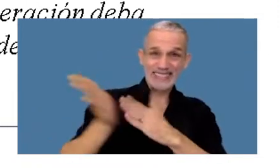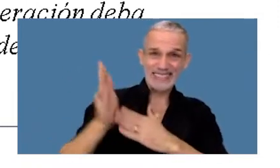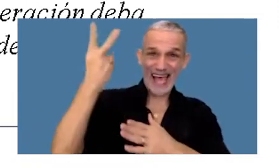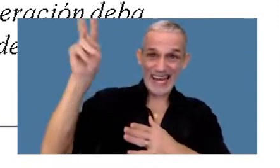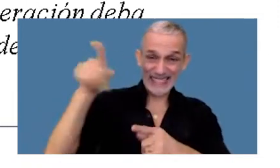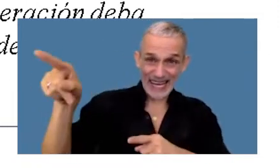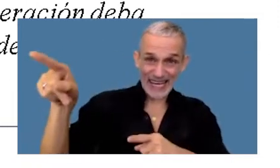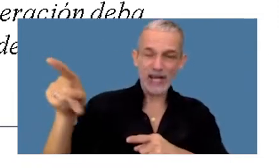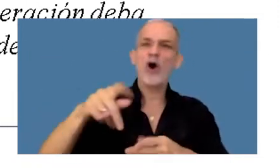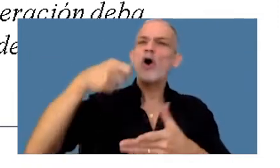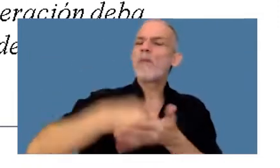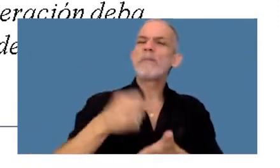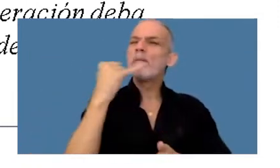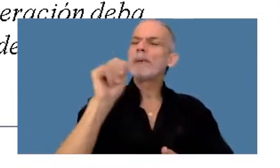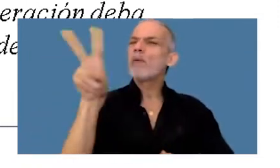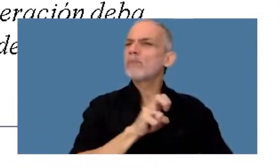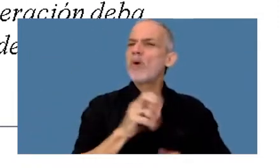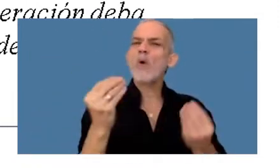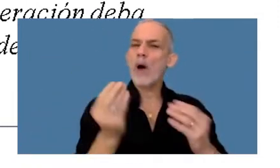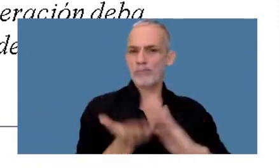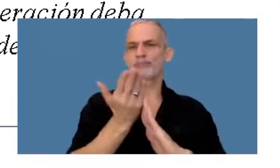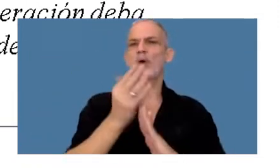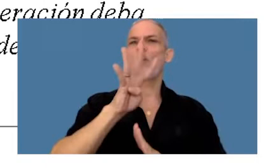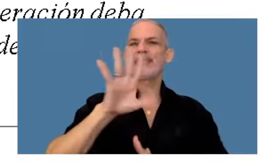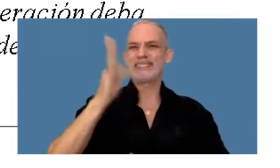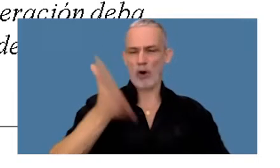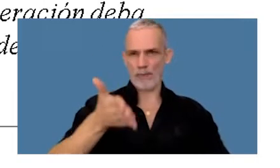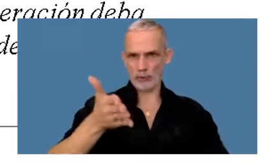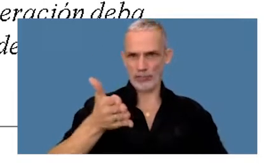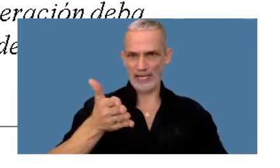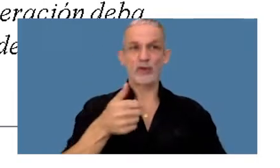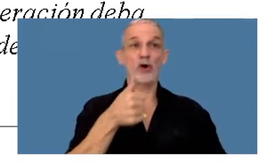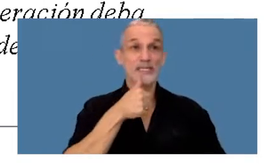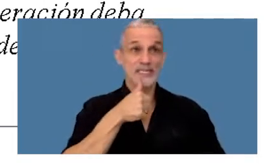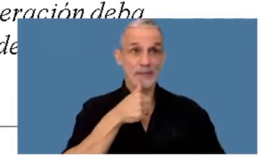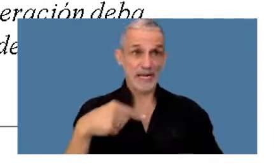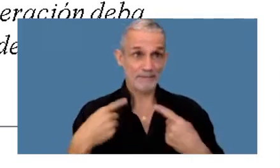exterior, la percepción aumentó en un 45%.